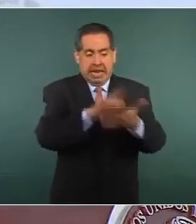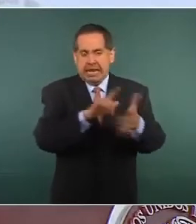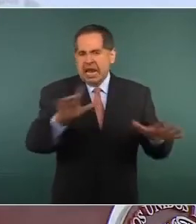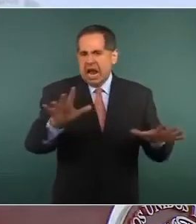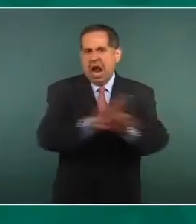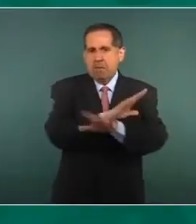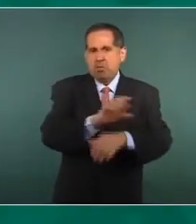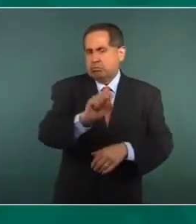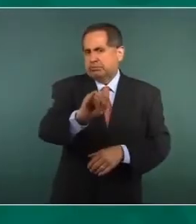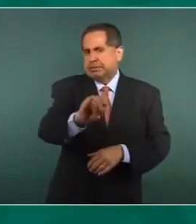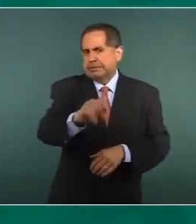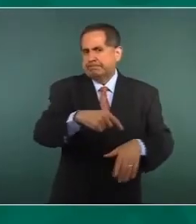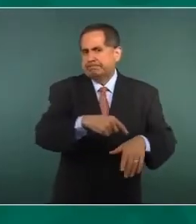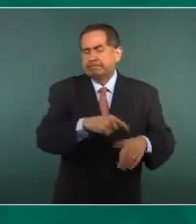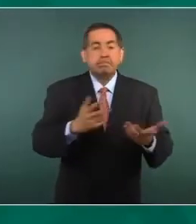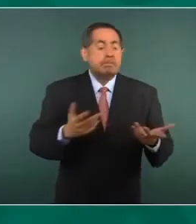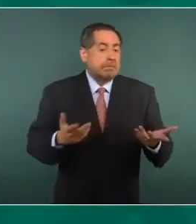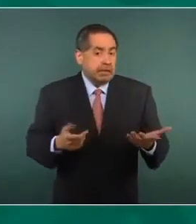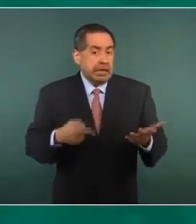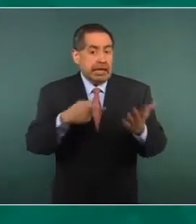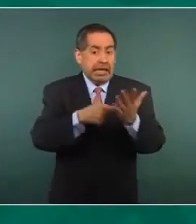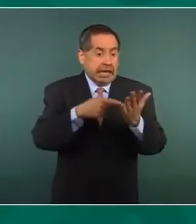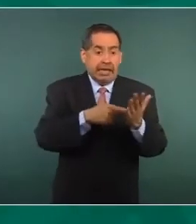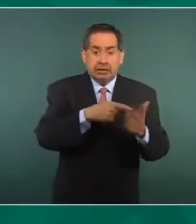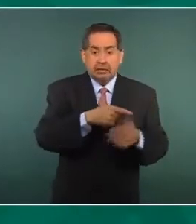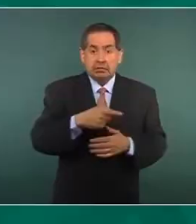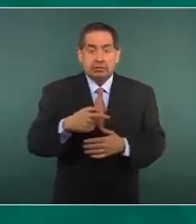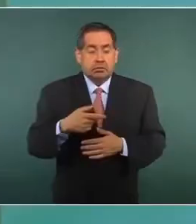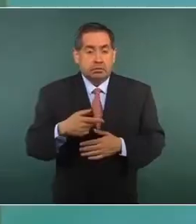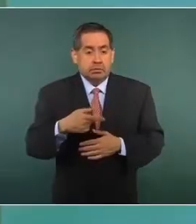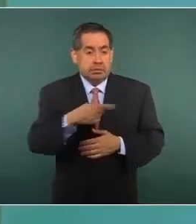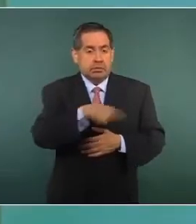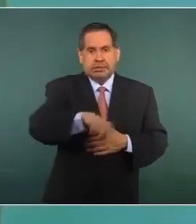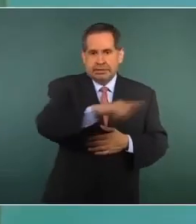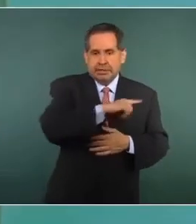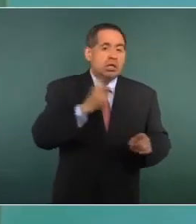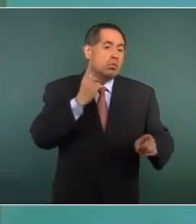anticipar, que está tratando el legislativo.